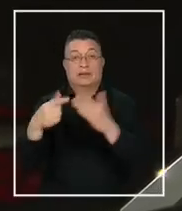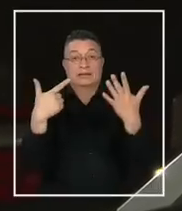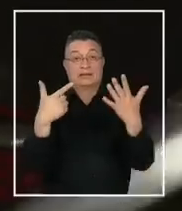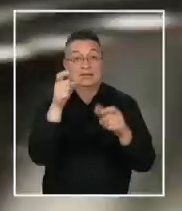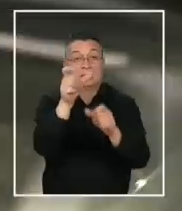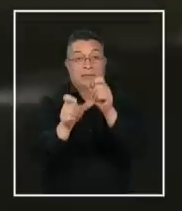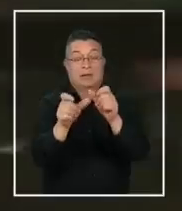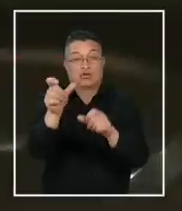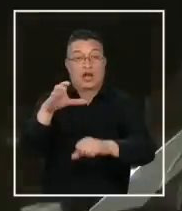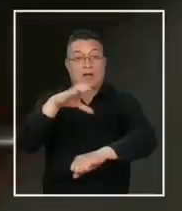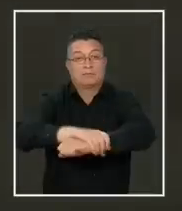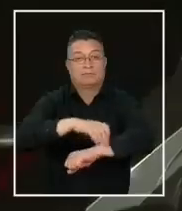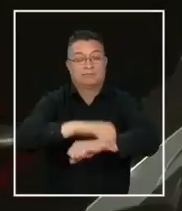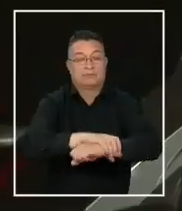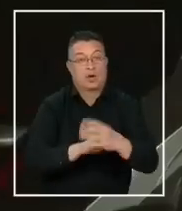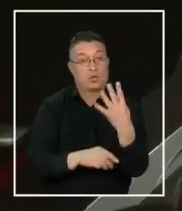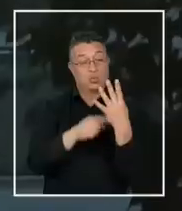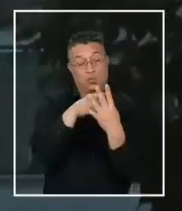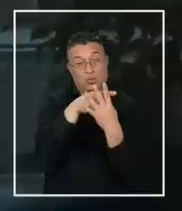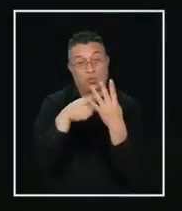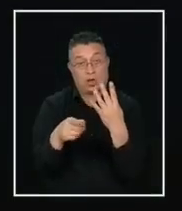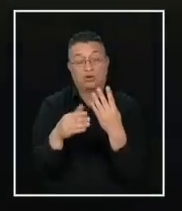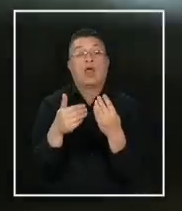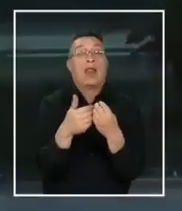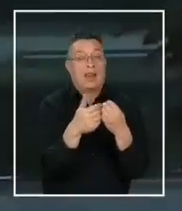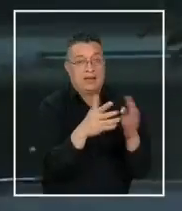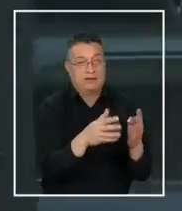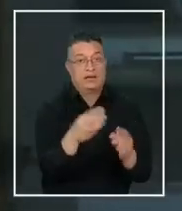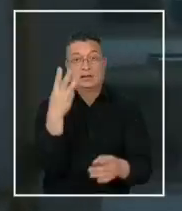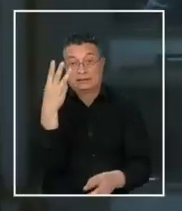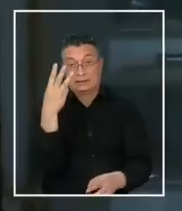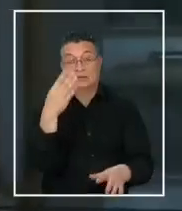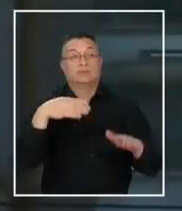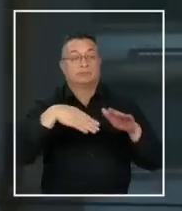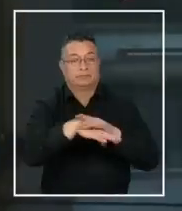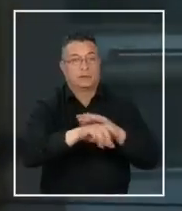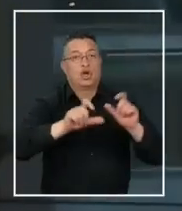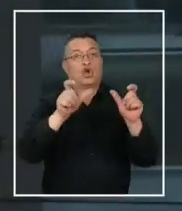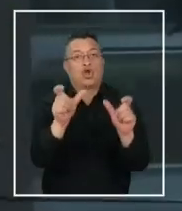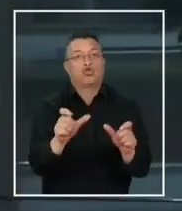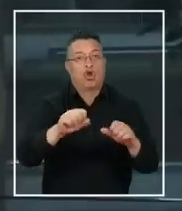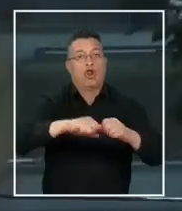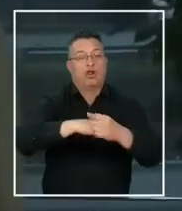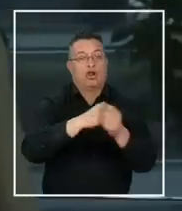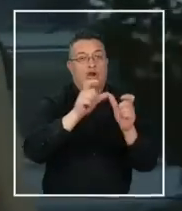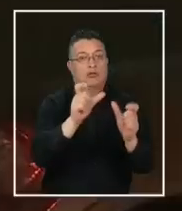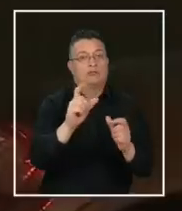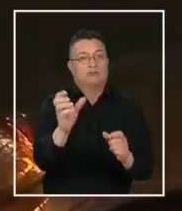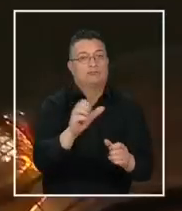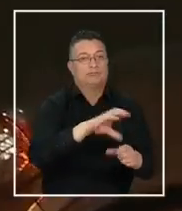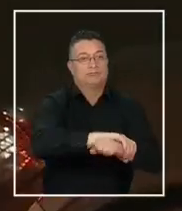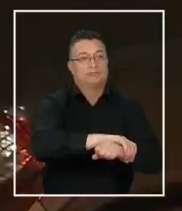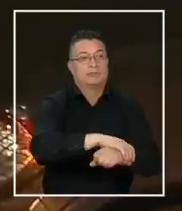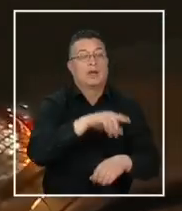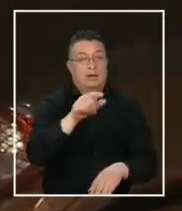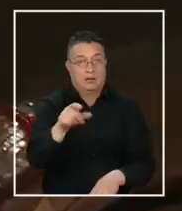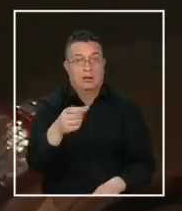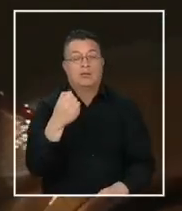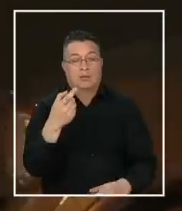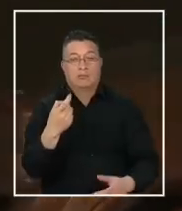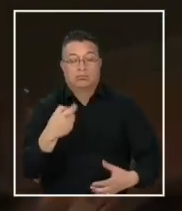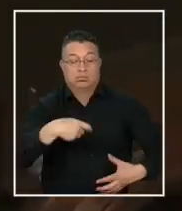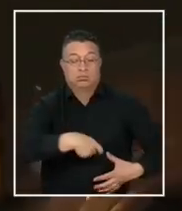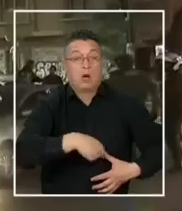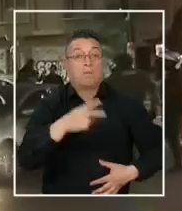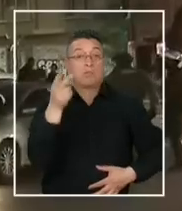personas fueron detenidas, cuatro de ellos quedaron en libertad y tres pasaron a control de detención. Fueron formalizados por los delitos de porte